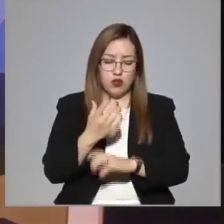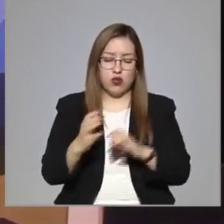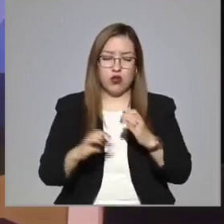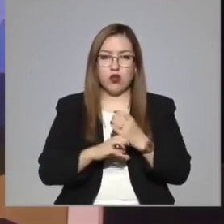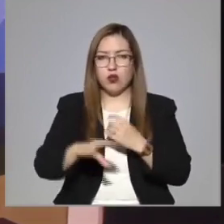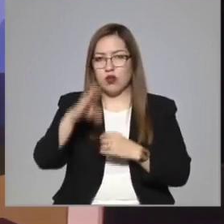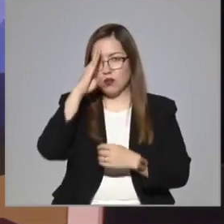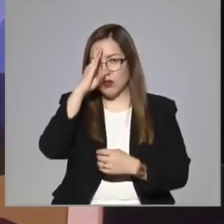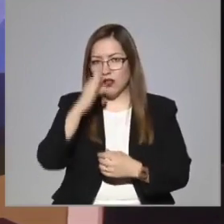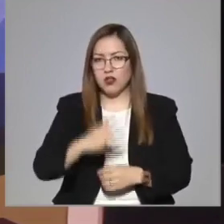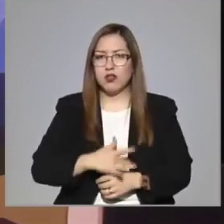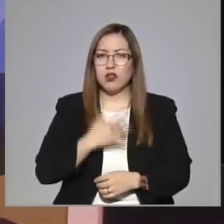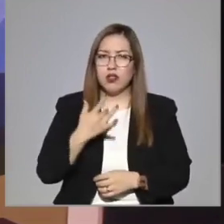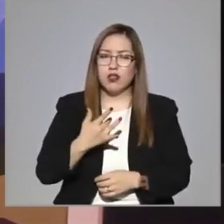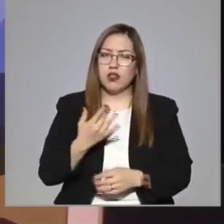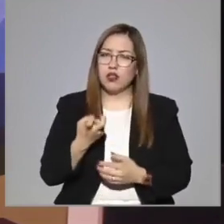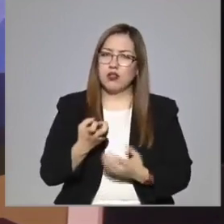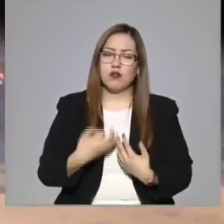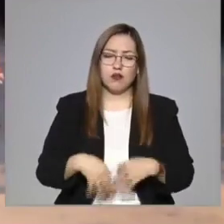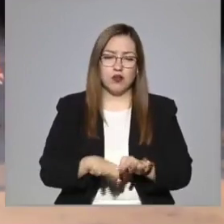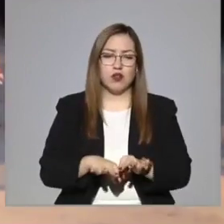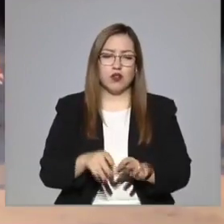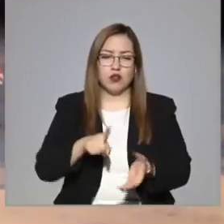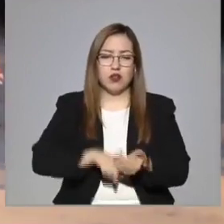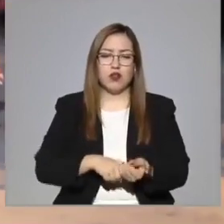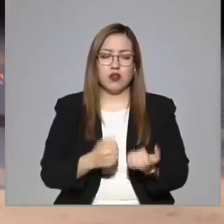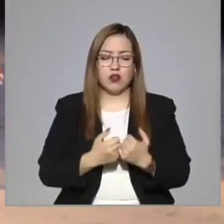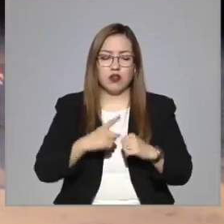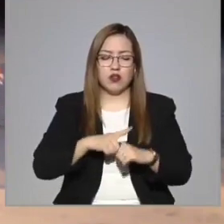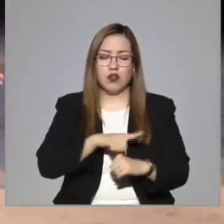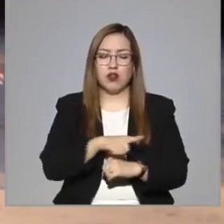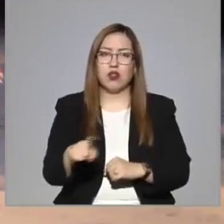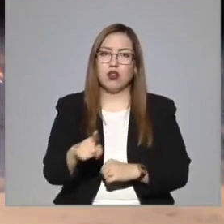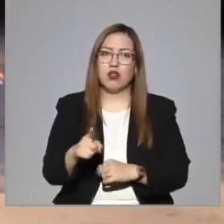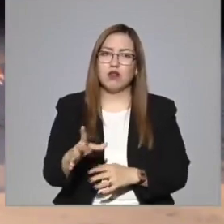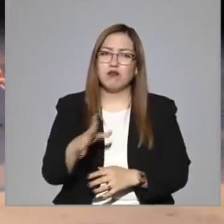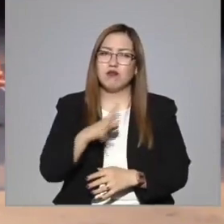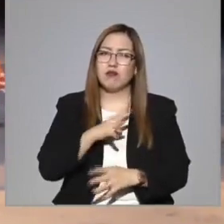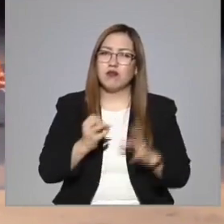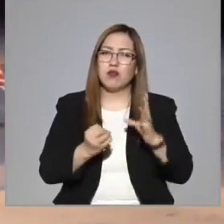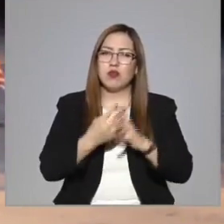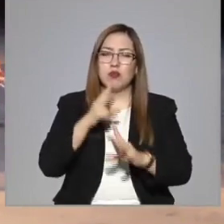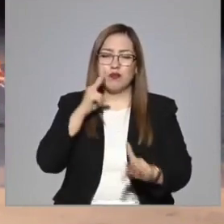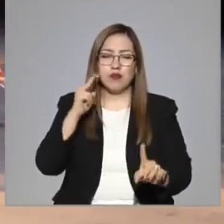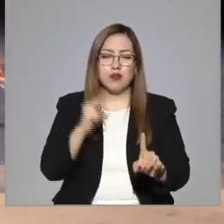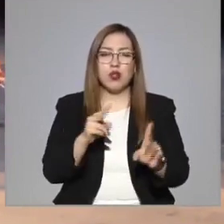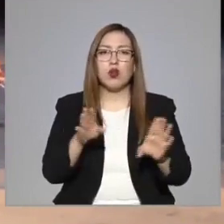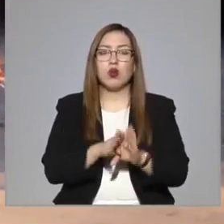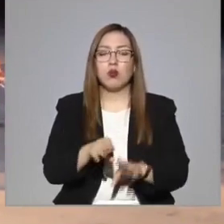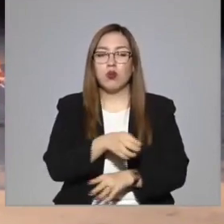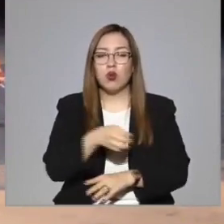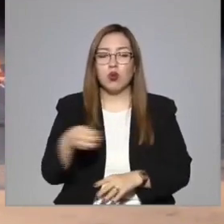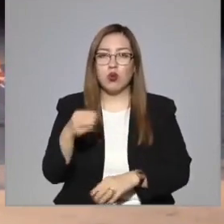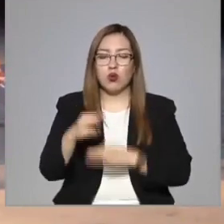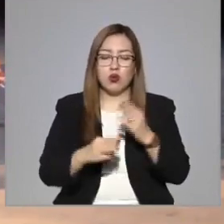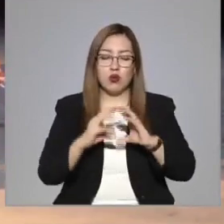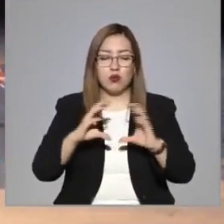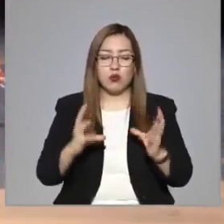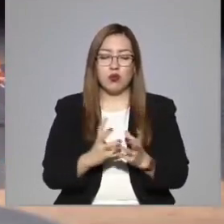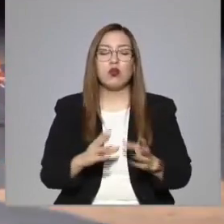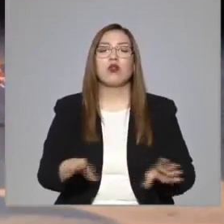piensan, es importante en esta sociedad. Vienen con una nueva visión de cómo puede ser este orden, cómo puede ser este mundo.